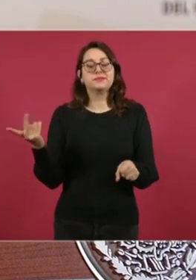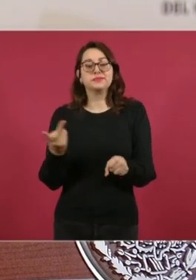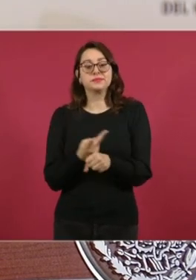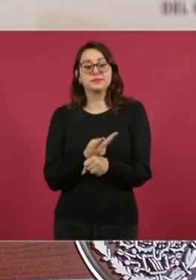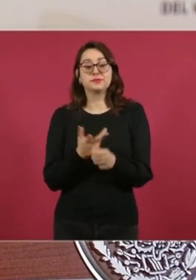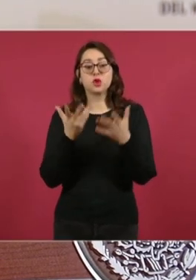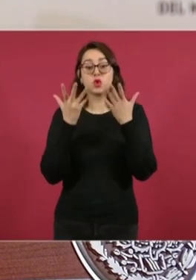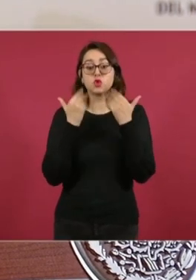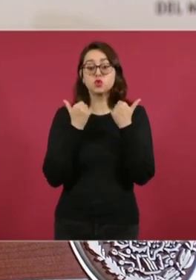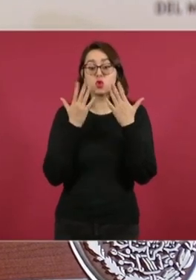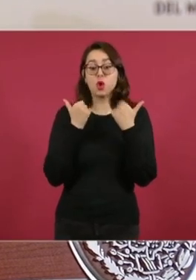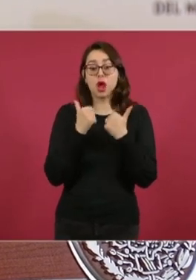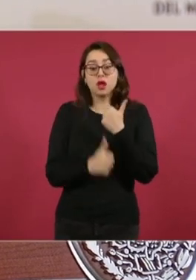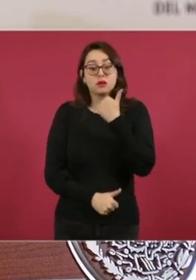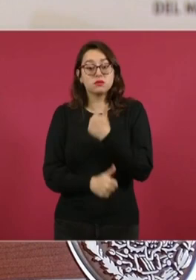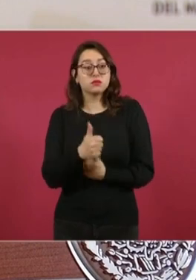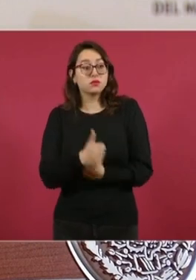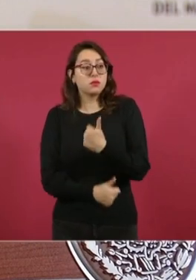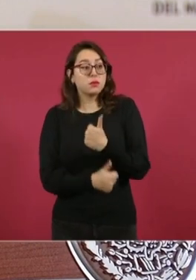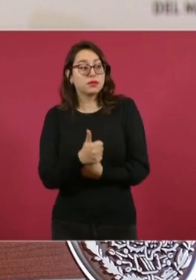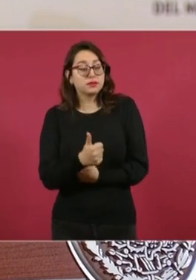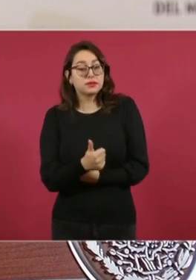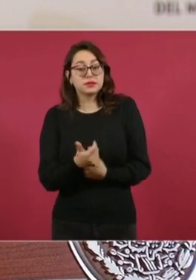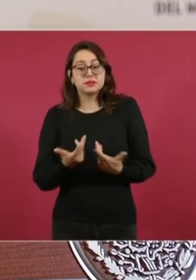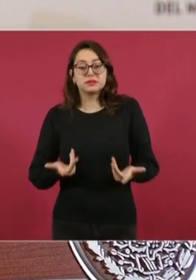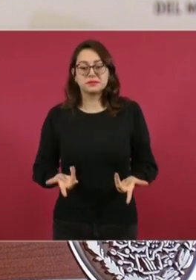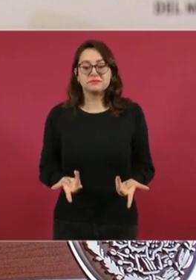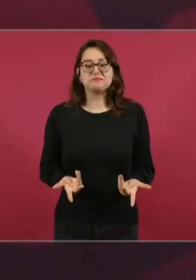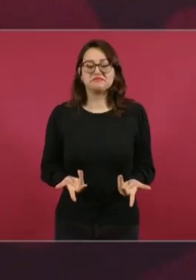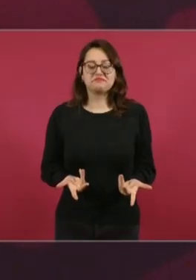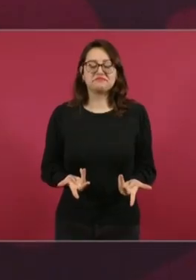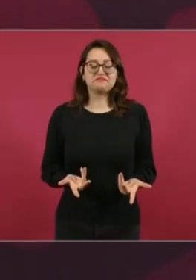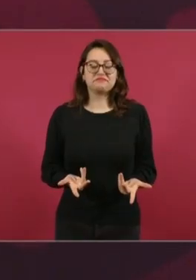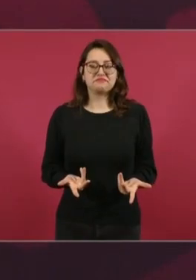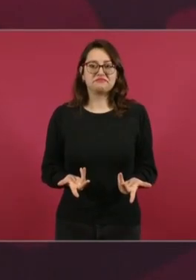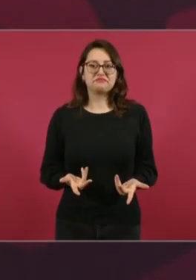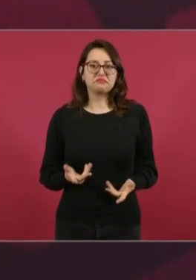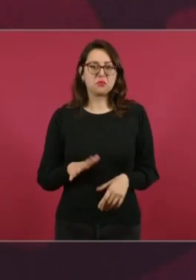empresas participen, mejor.